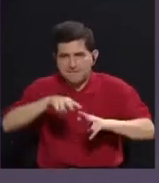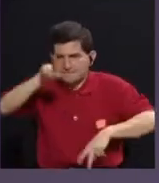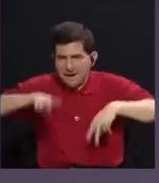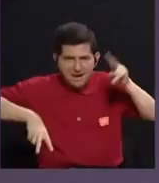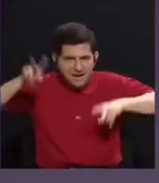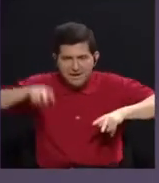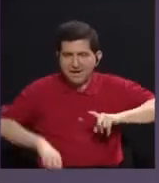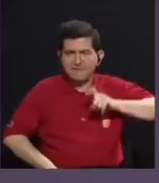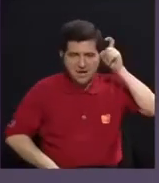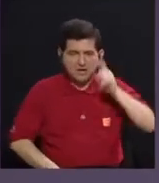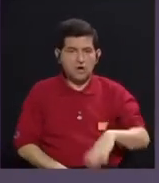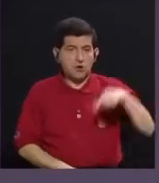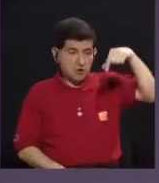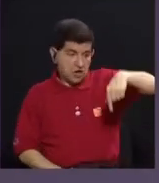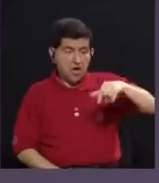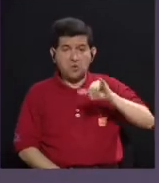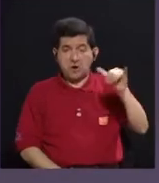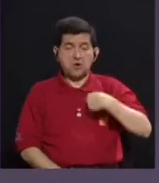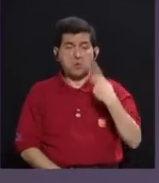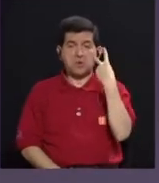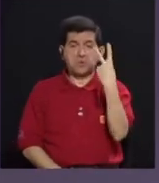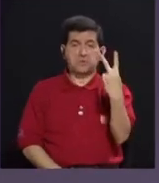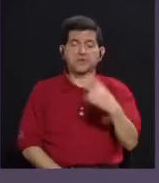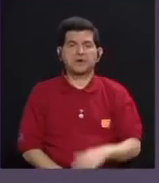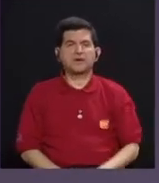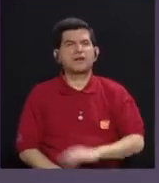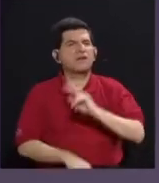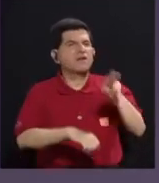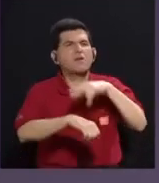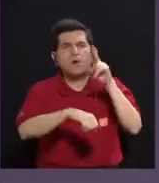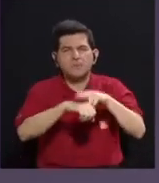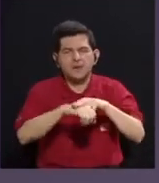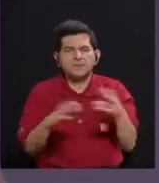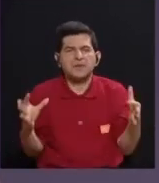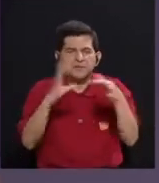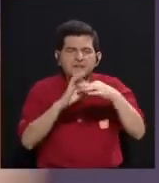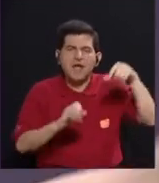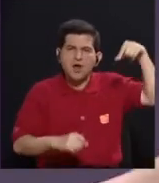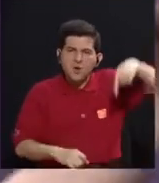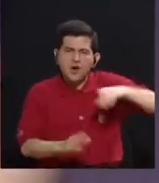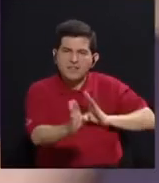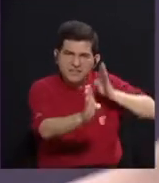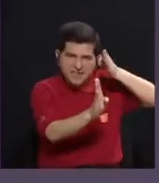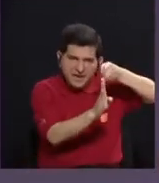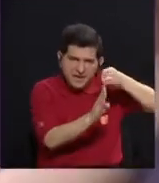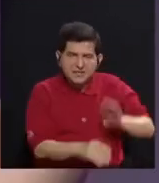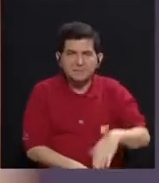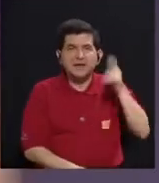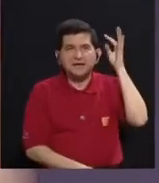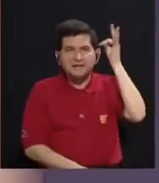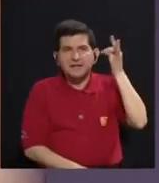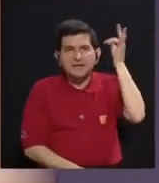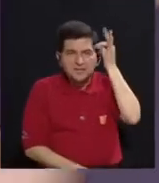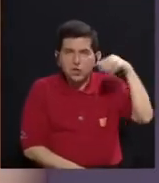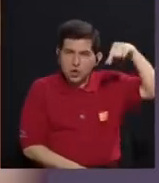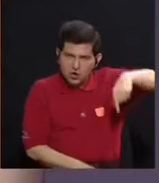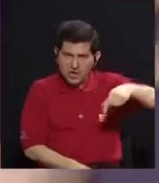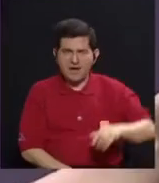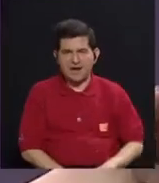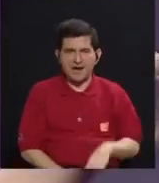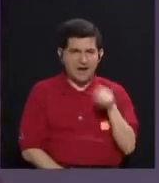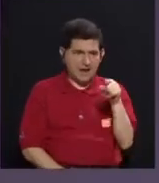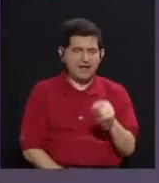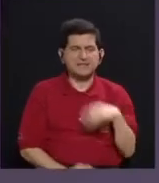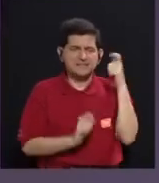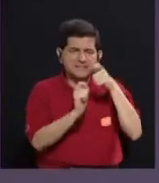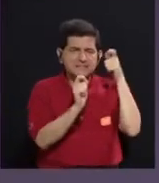Y lo queer yo lo veo de la misma manera. Aunque generalmente asociamos lo queer directamente a la teoría queer, que es una articulación